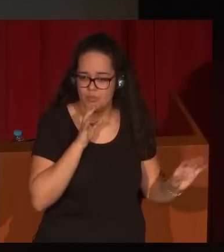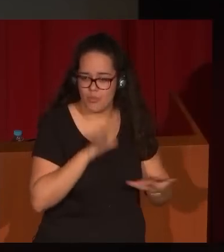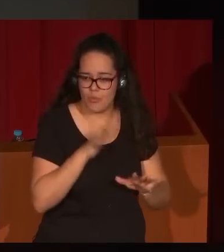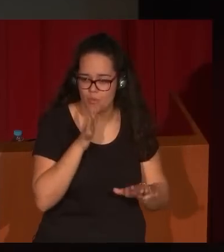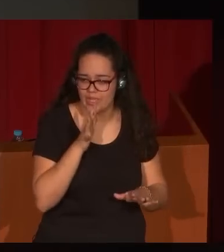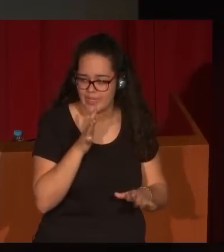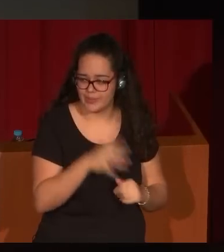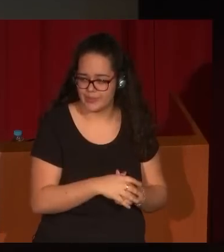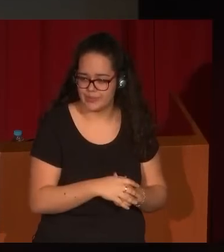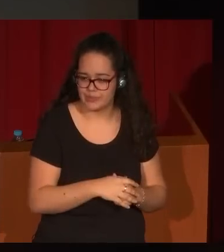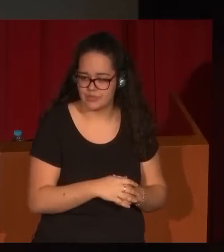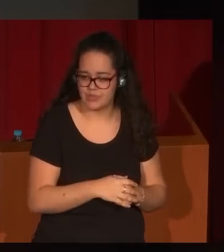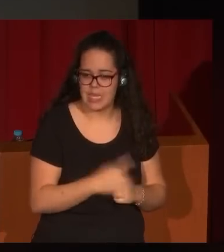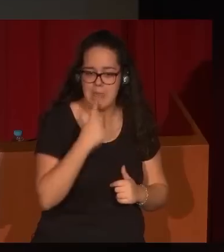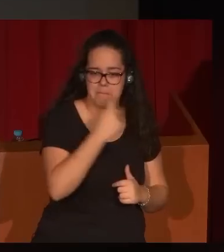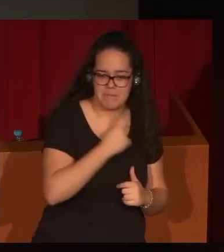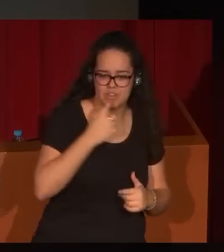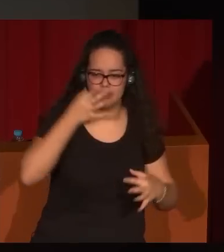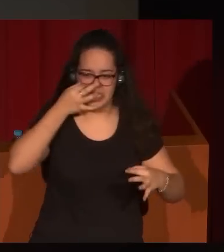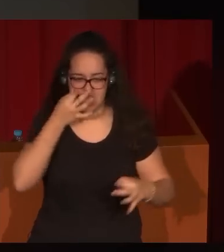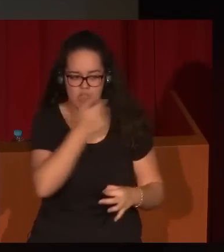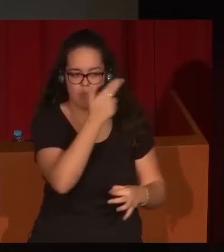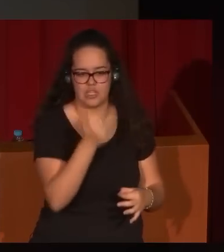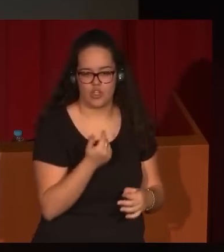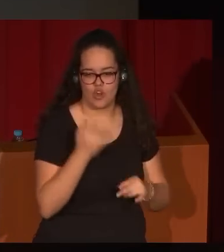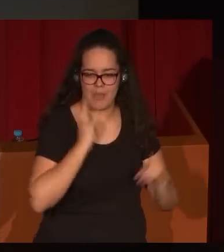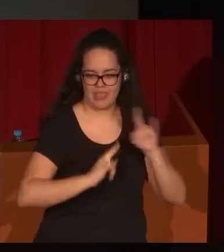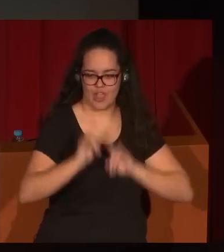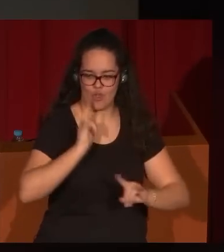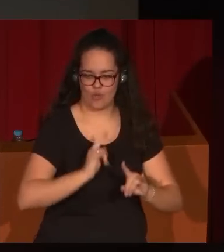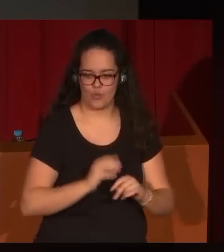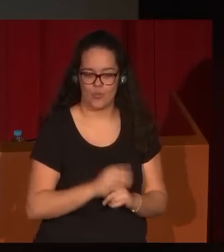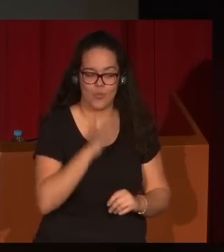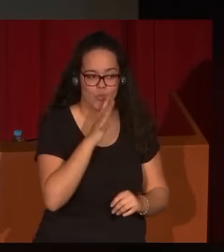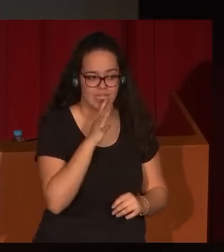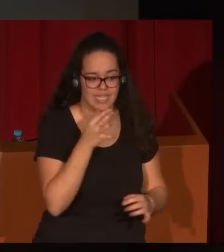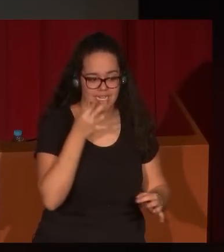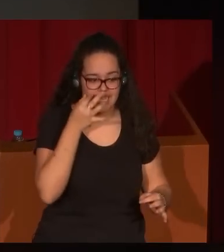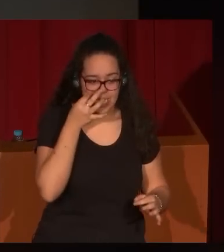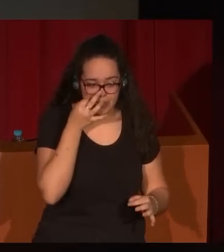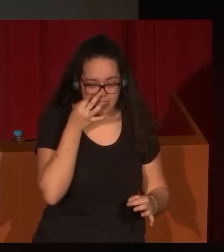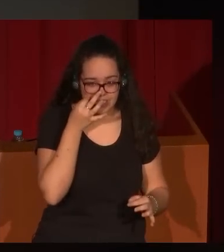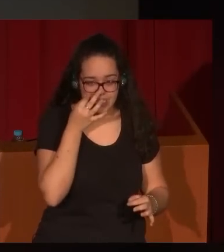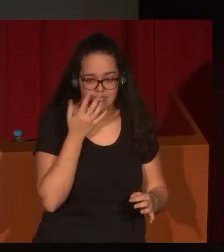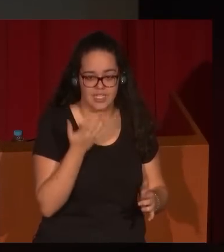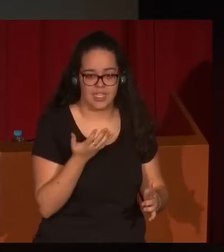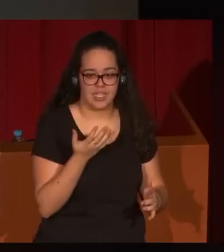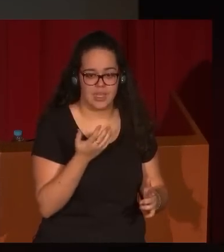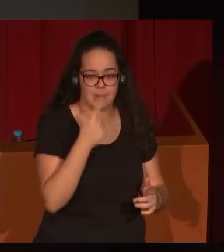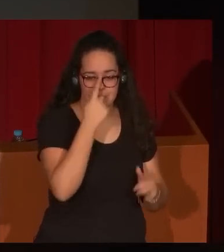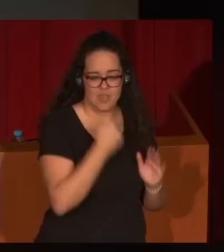Eugenio Lucas mito y realidad de un pintor romántico? Porque realmente la consideración y el perfil y la figura,